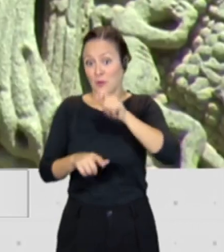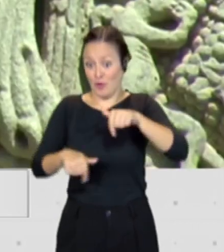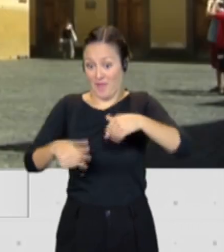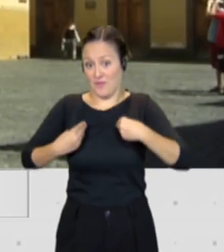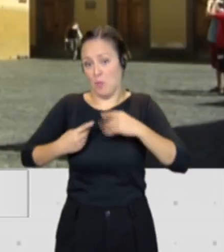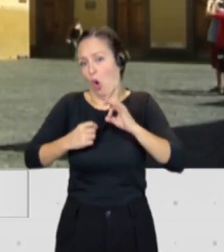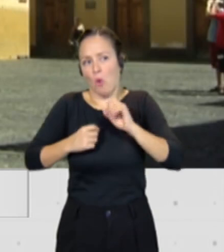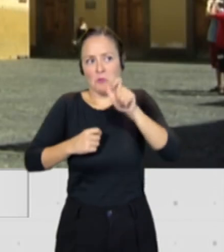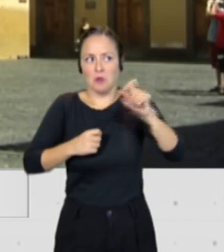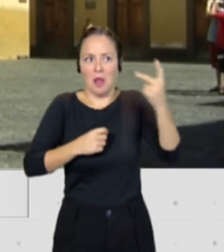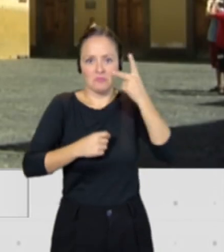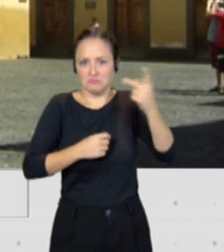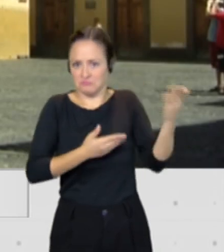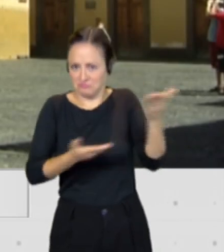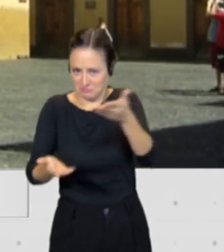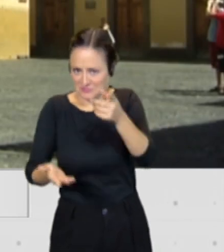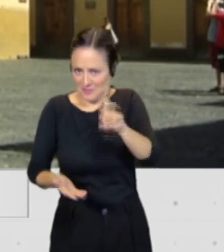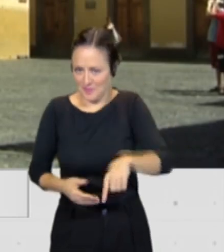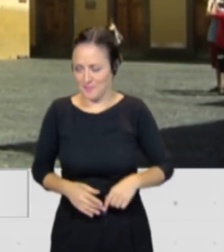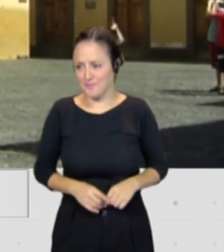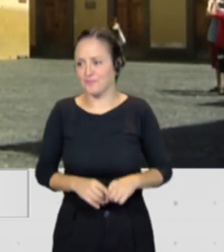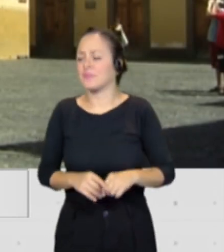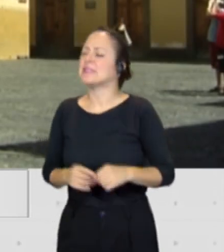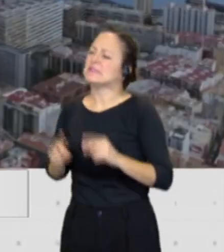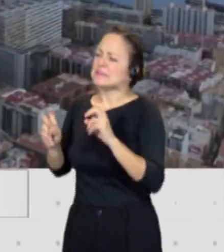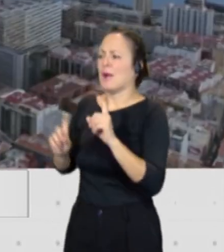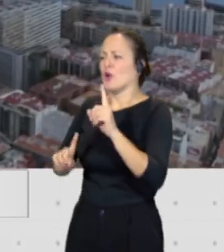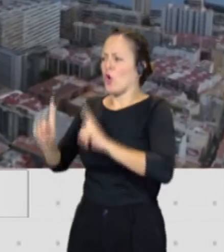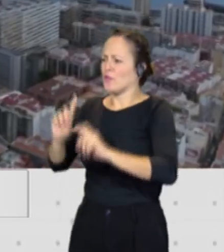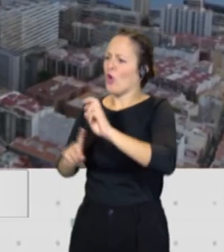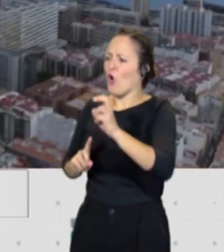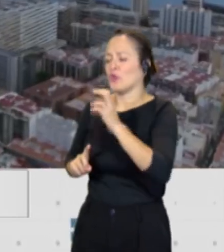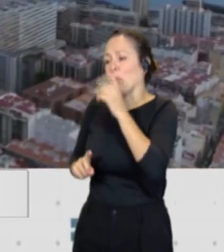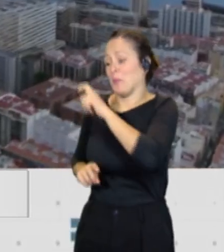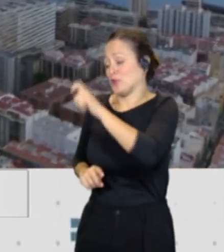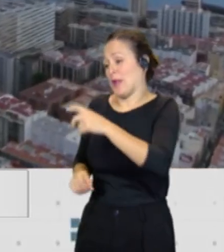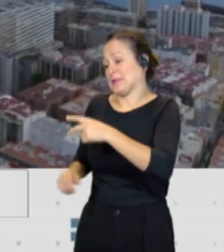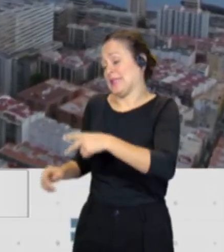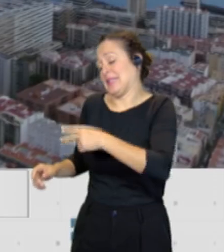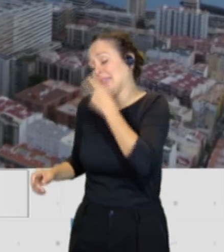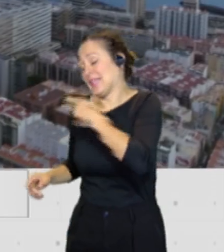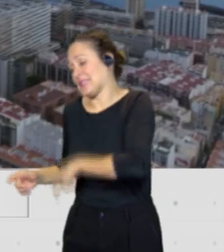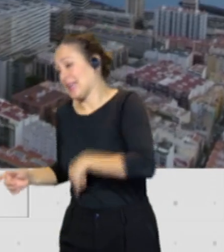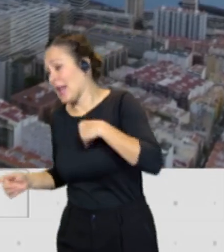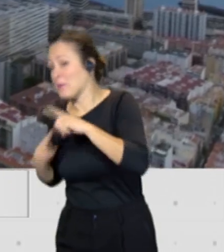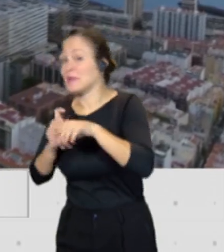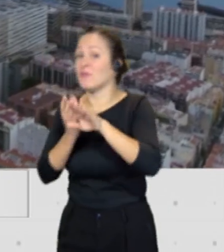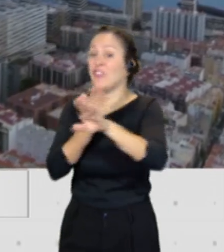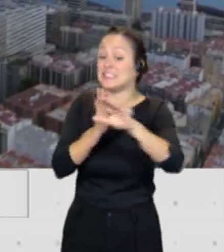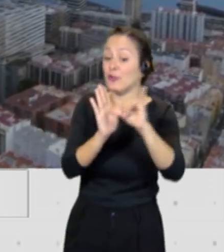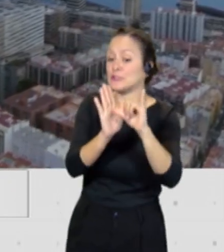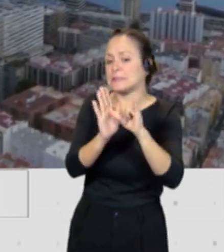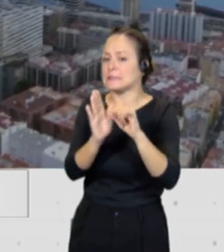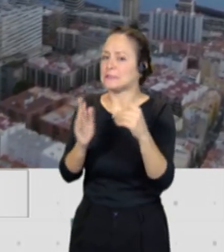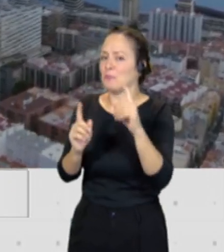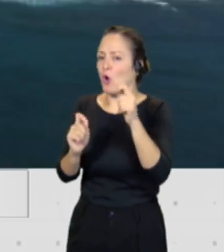hay otro punto de conflicto entre el interés de los ciudadanos en general y de los vecinos, que es el carnaval de la capital